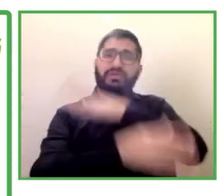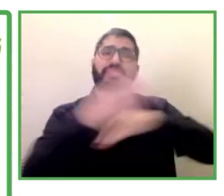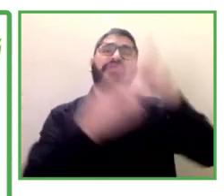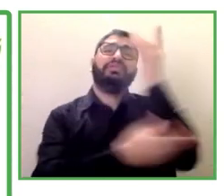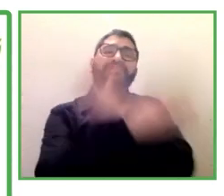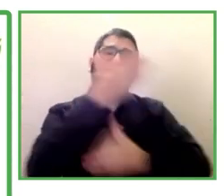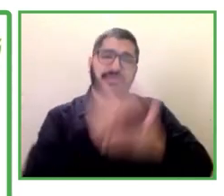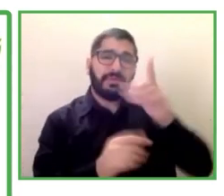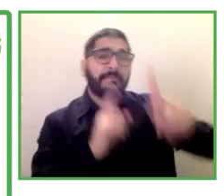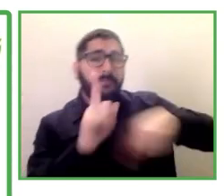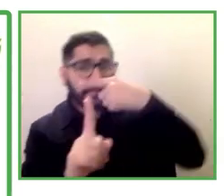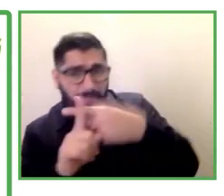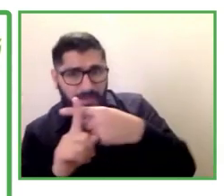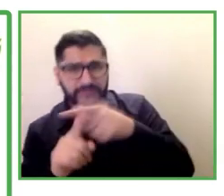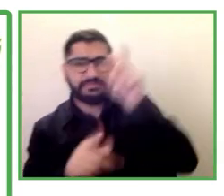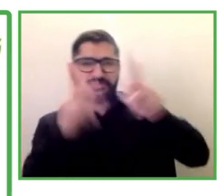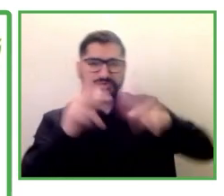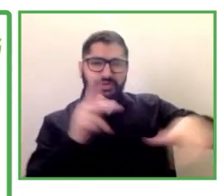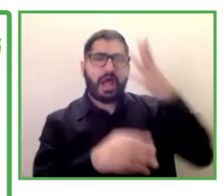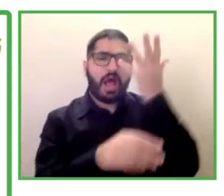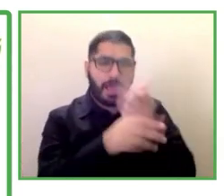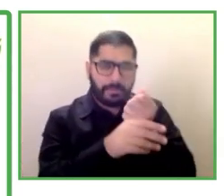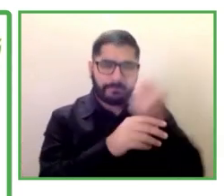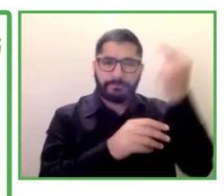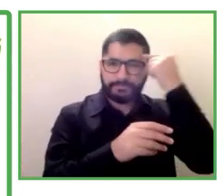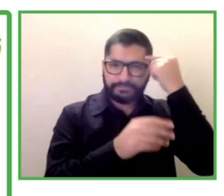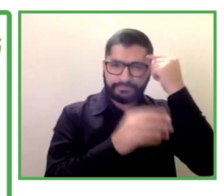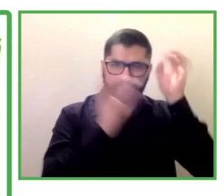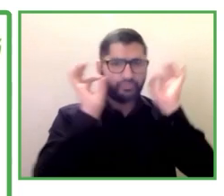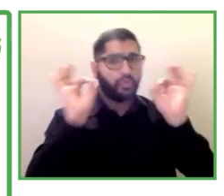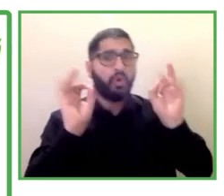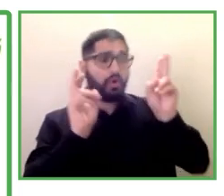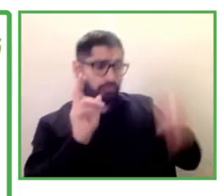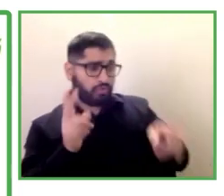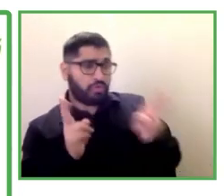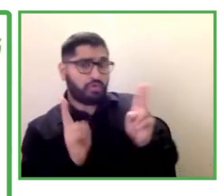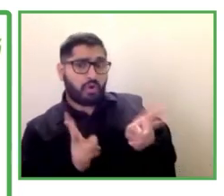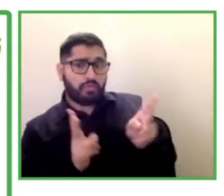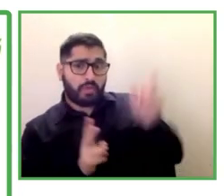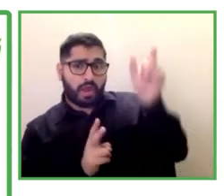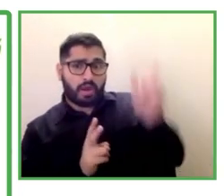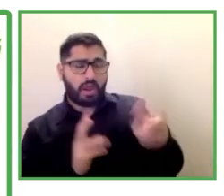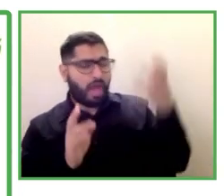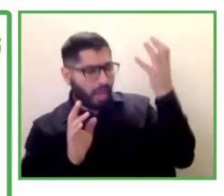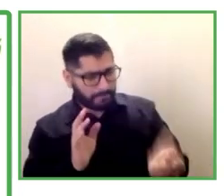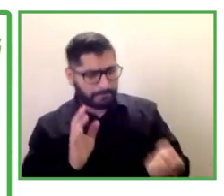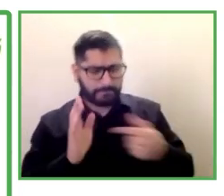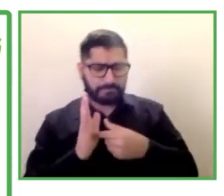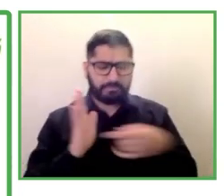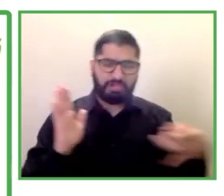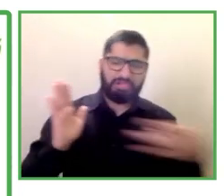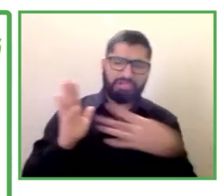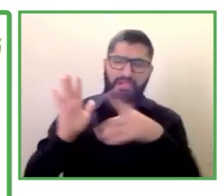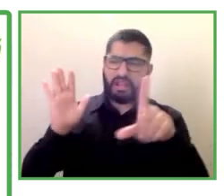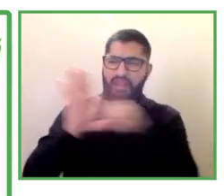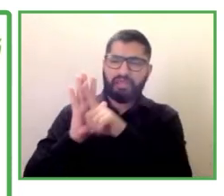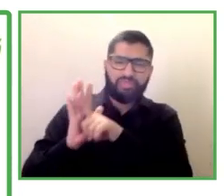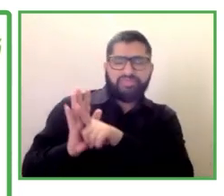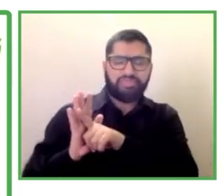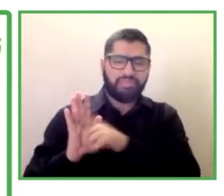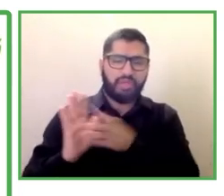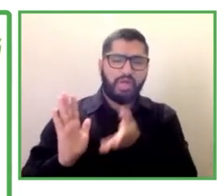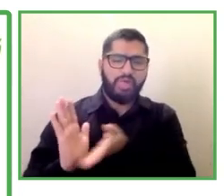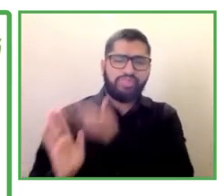normalmente han cometido delitos y muchos de ellos proceden, además, de familias desestructuradas o de